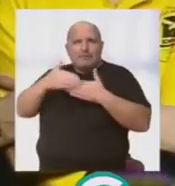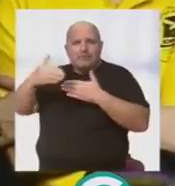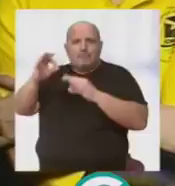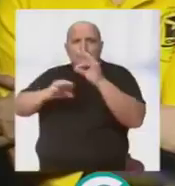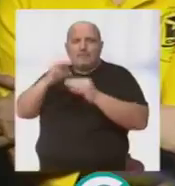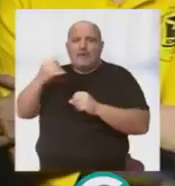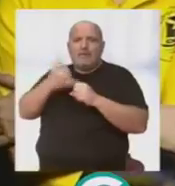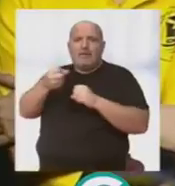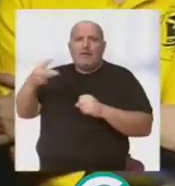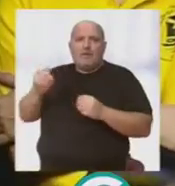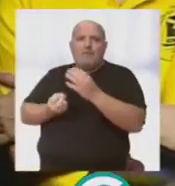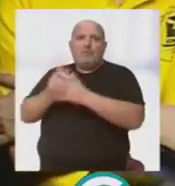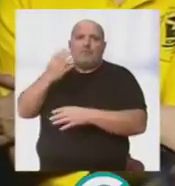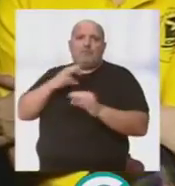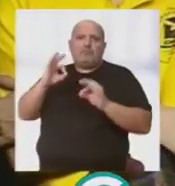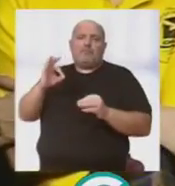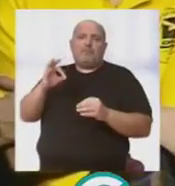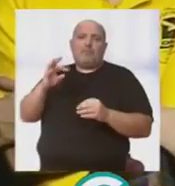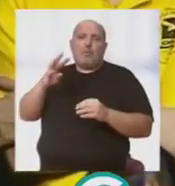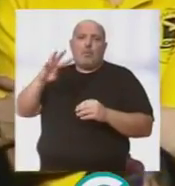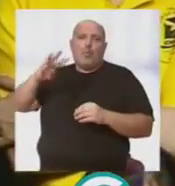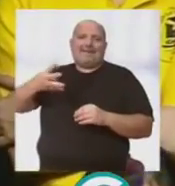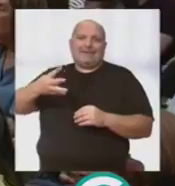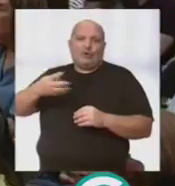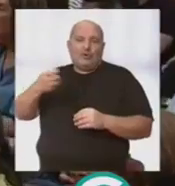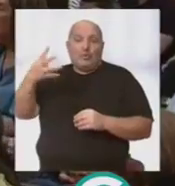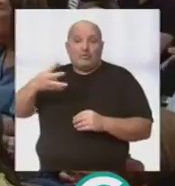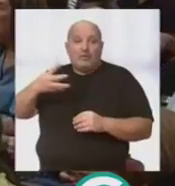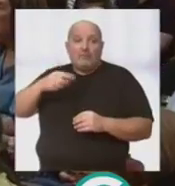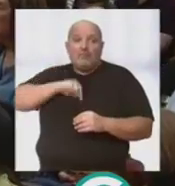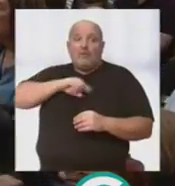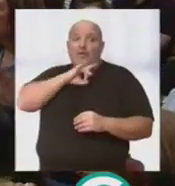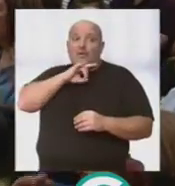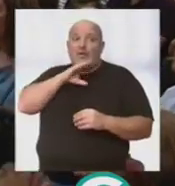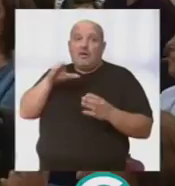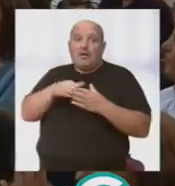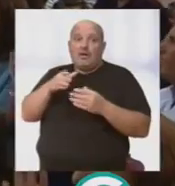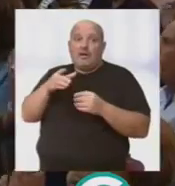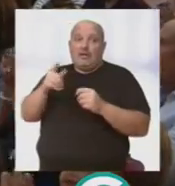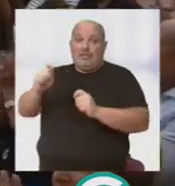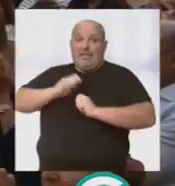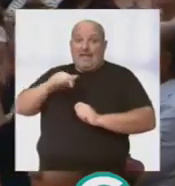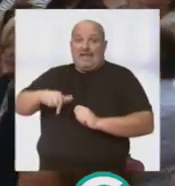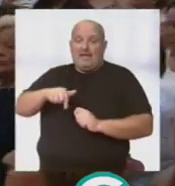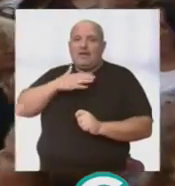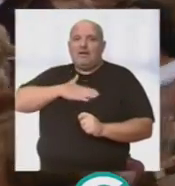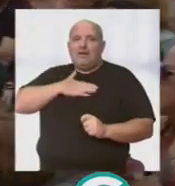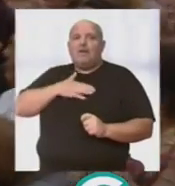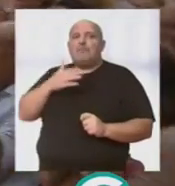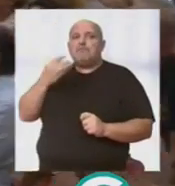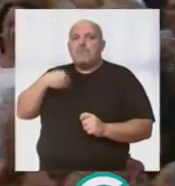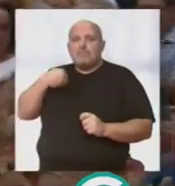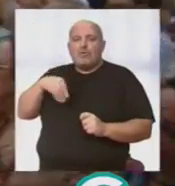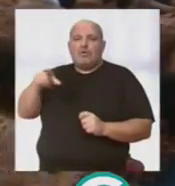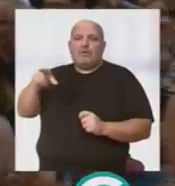pues se ocurrió lo del tema de los cuartetos. Y para mí la satisfacción más grande que he recibido es de la